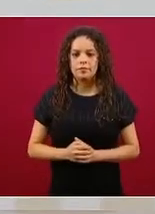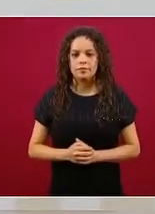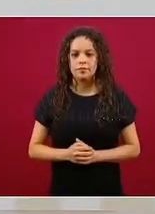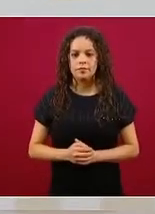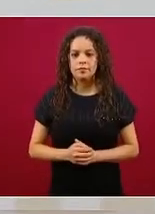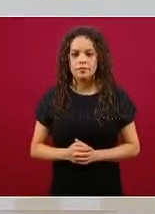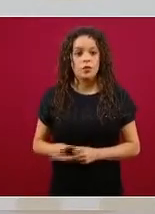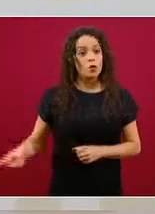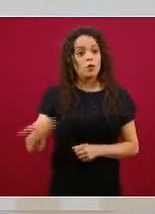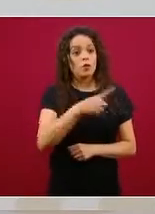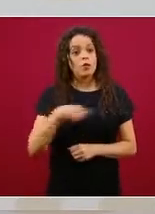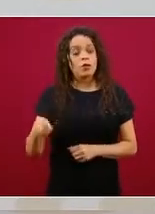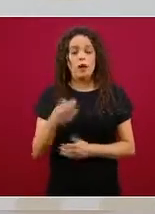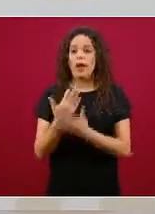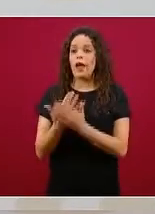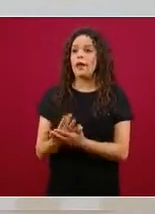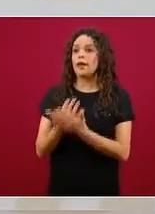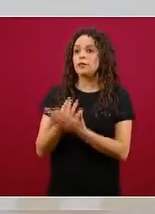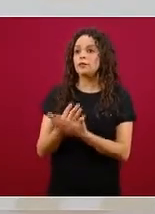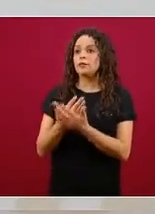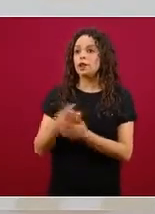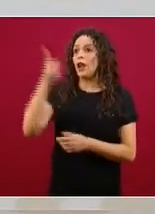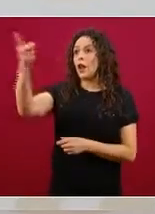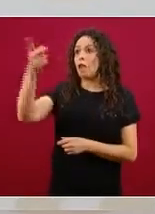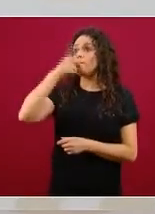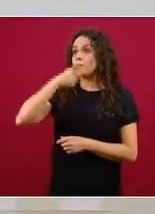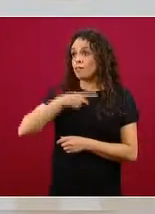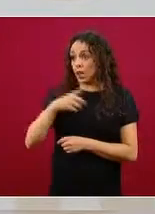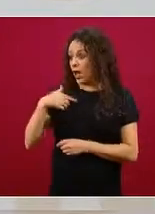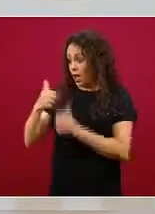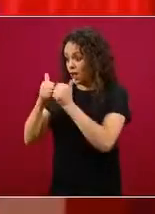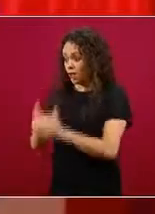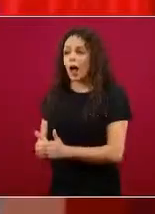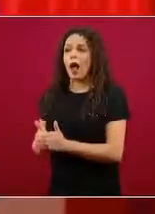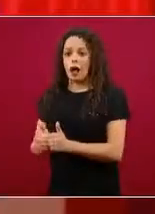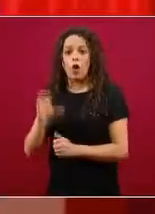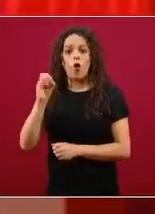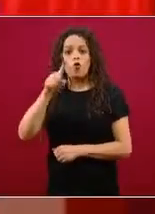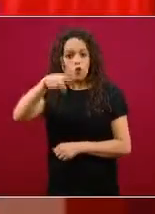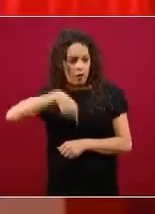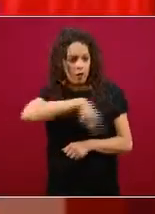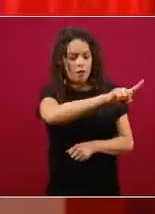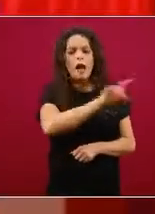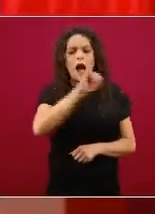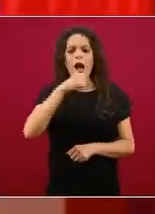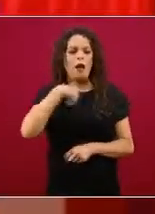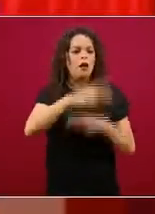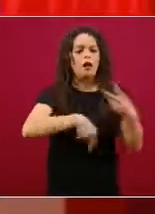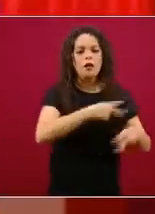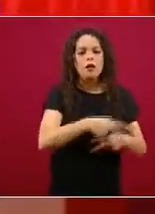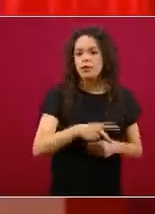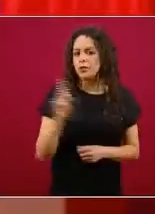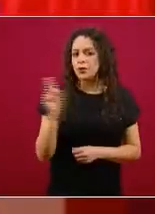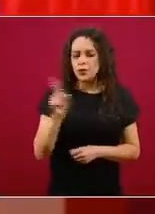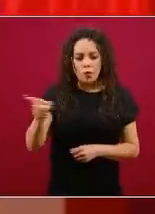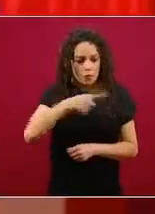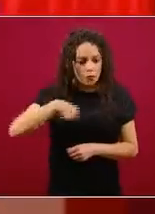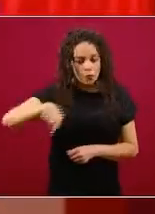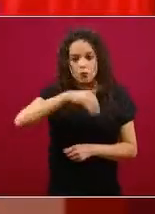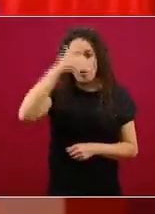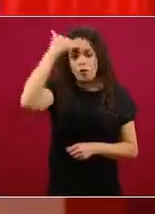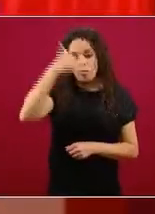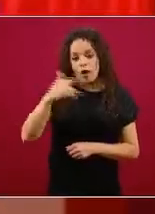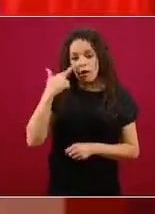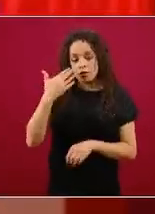qué hacer quédate aquí muévete para acá vete para allá todas y todos tenemos herramientas con nosotros mismos